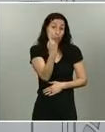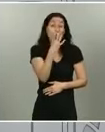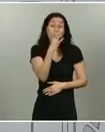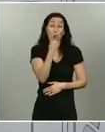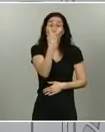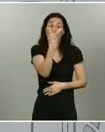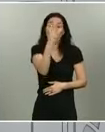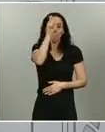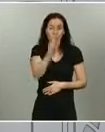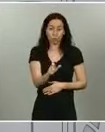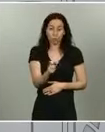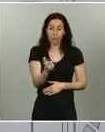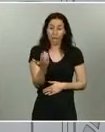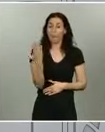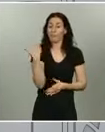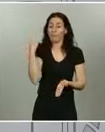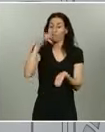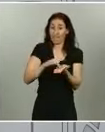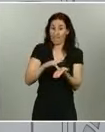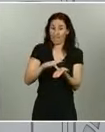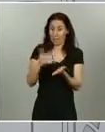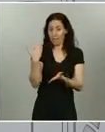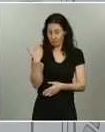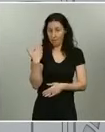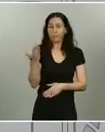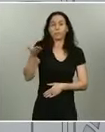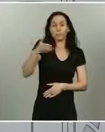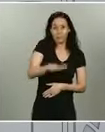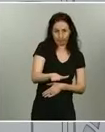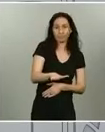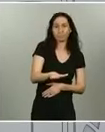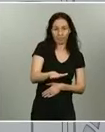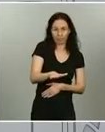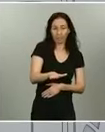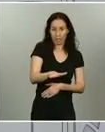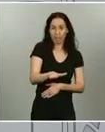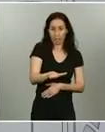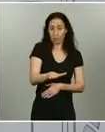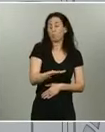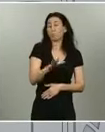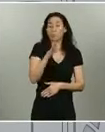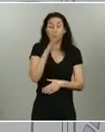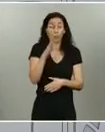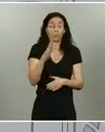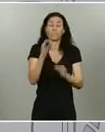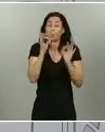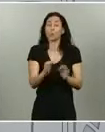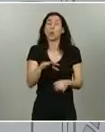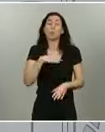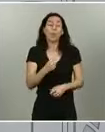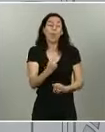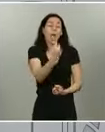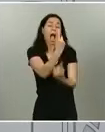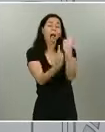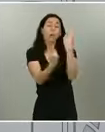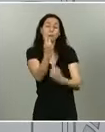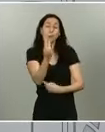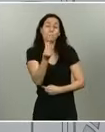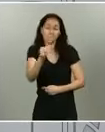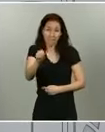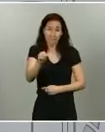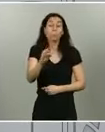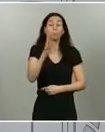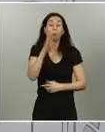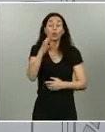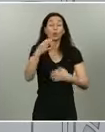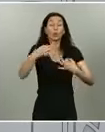más, pero se notificará a lo mejor mañana o pasado, siempre hay un cierto retraso. Y cuando tengamos la serie completa, bien limpia, de